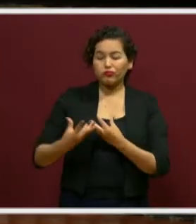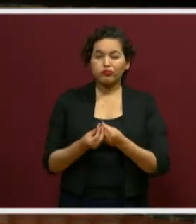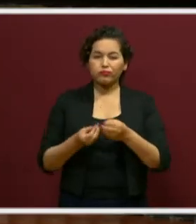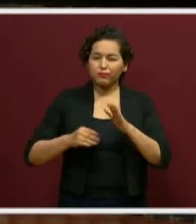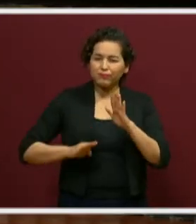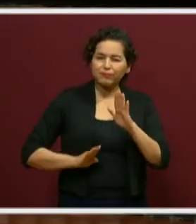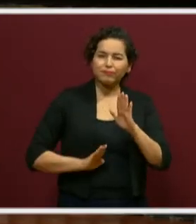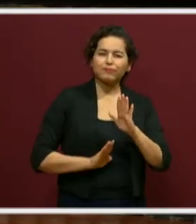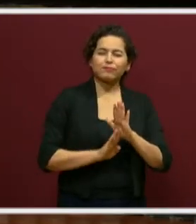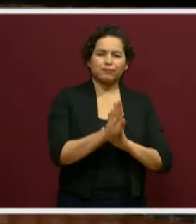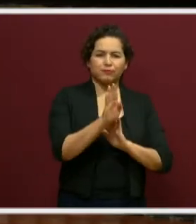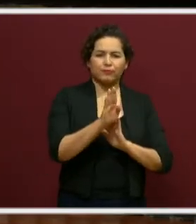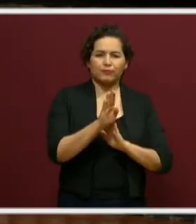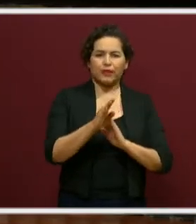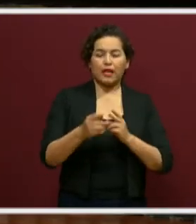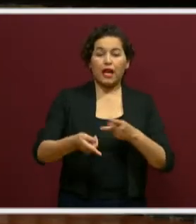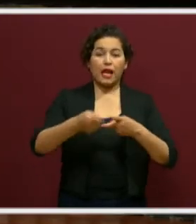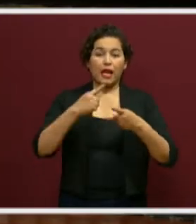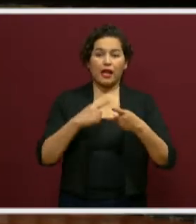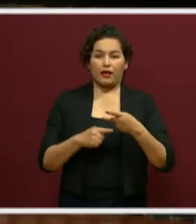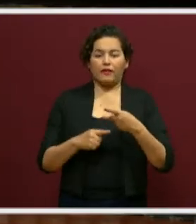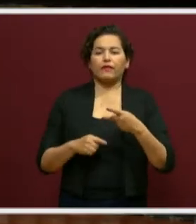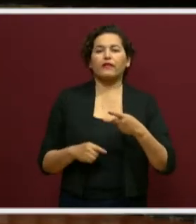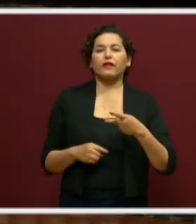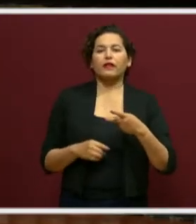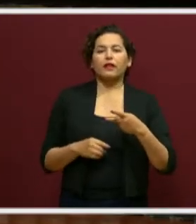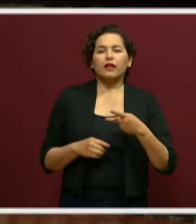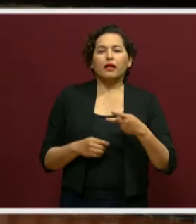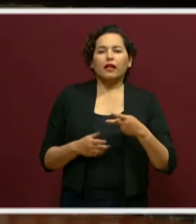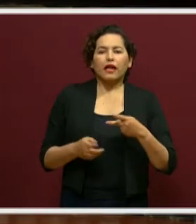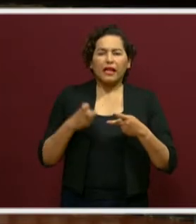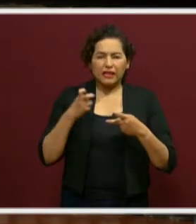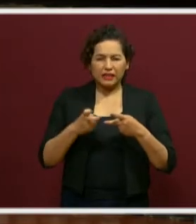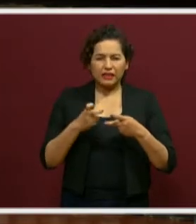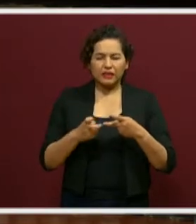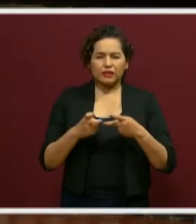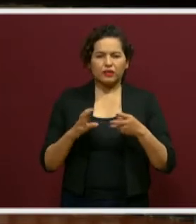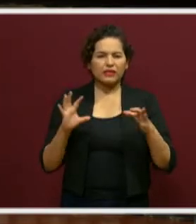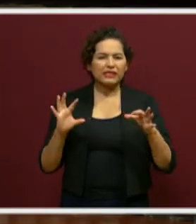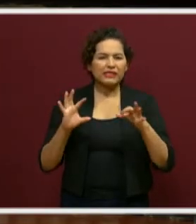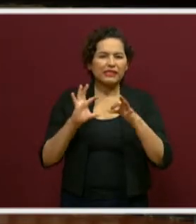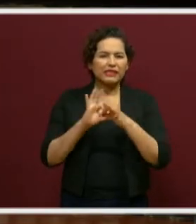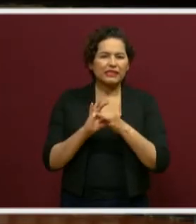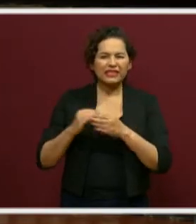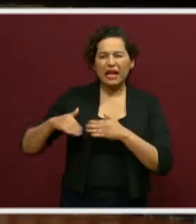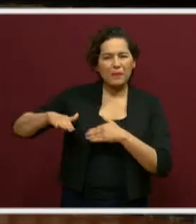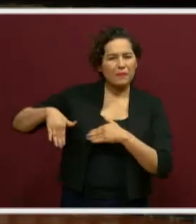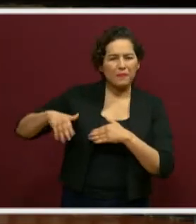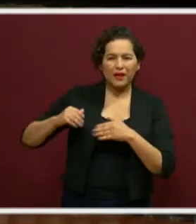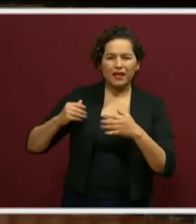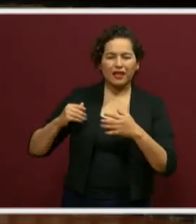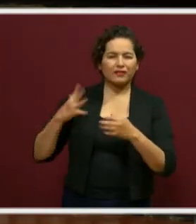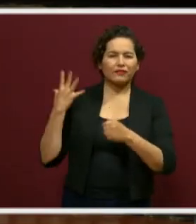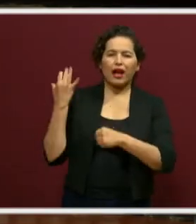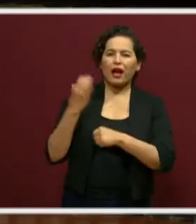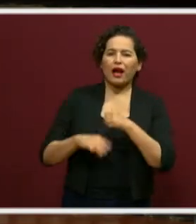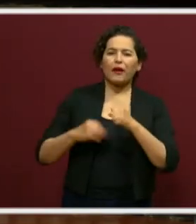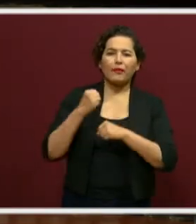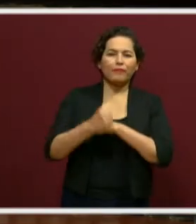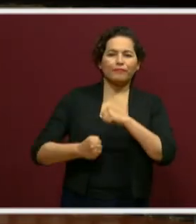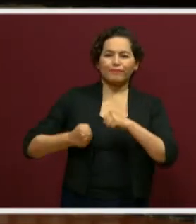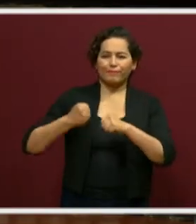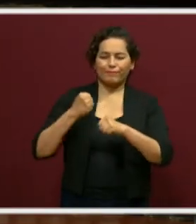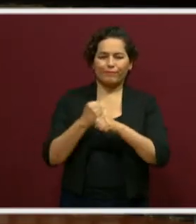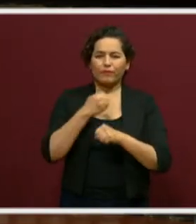una fase, la fase 2, tuvo que ver con el cierre del ciclo escolar. Y